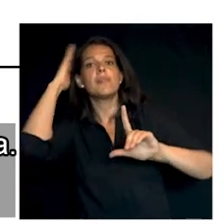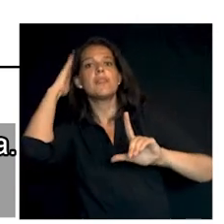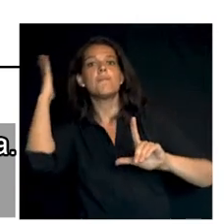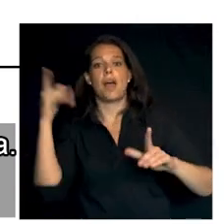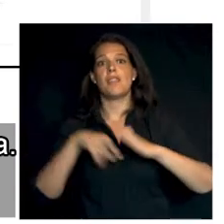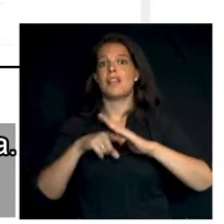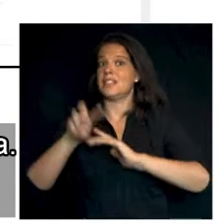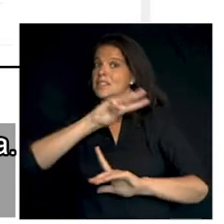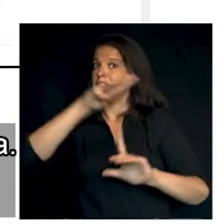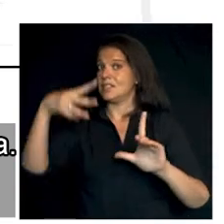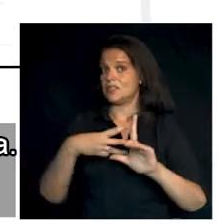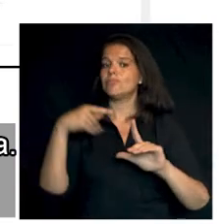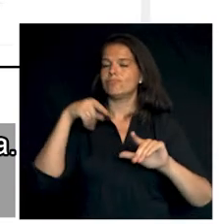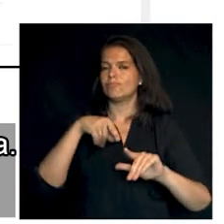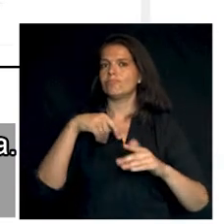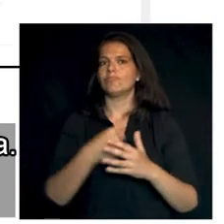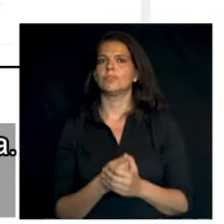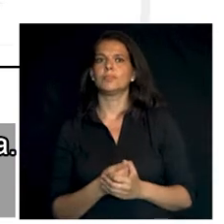sede electrónica.